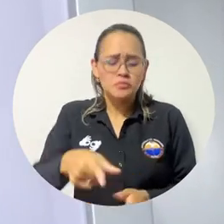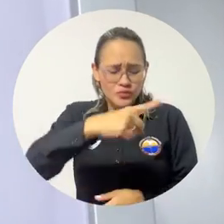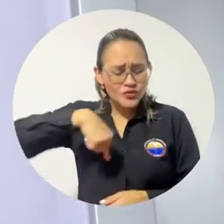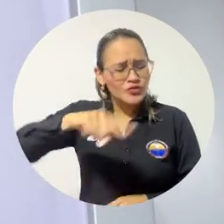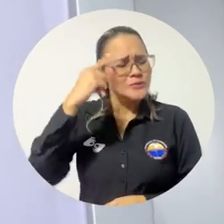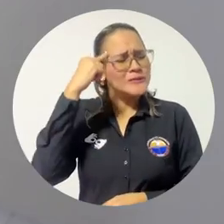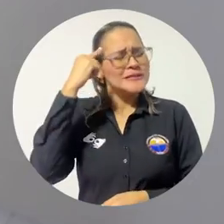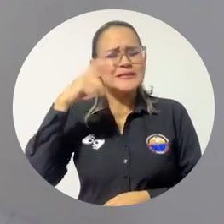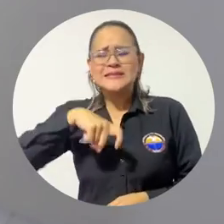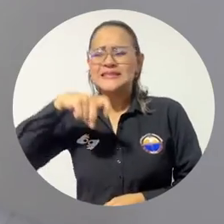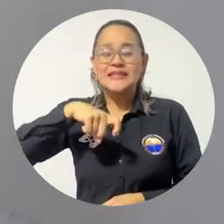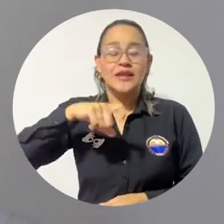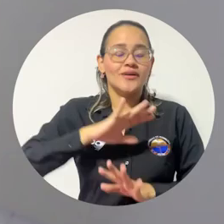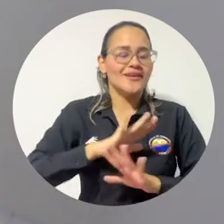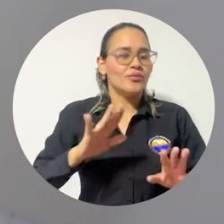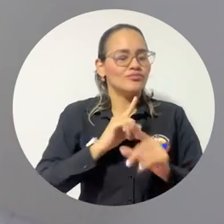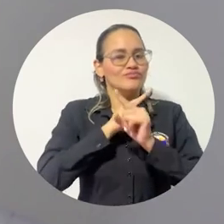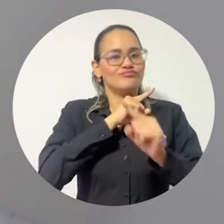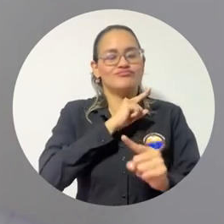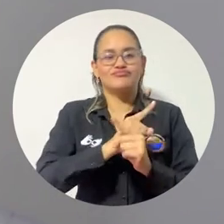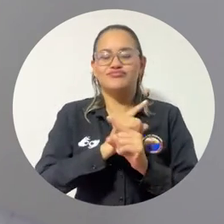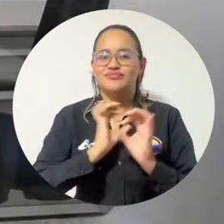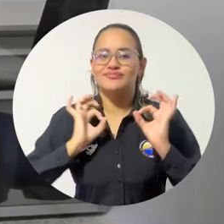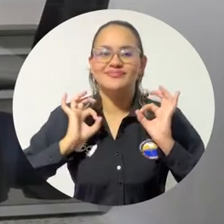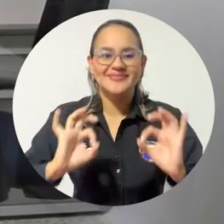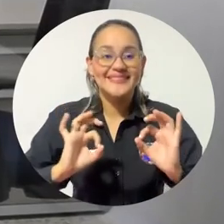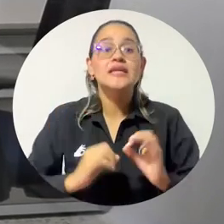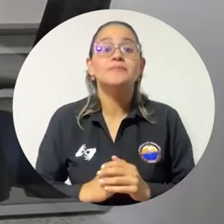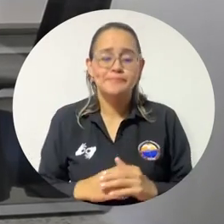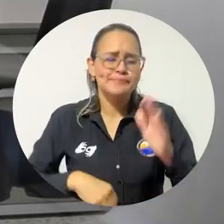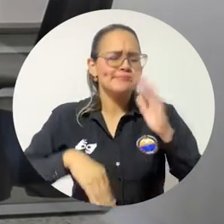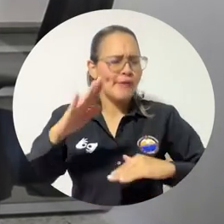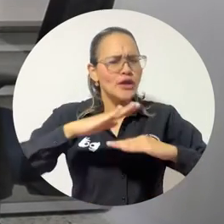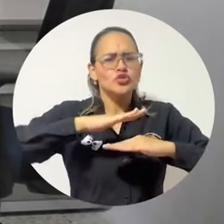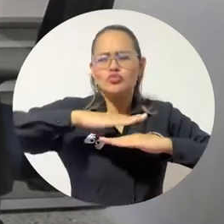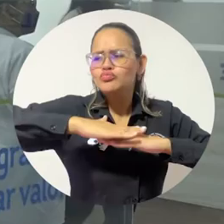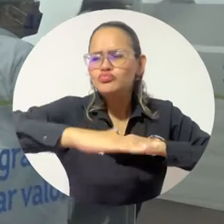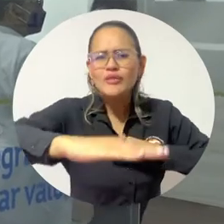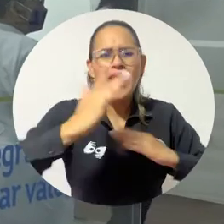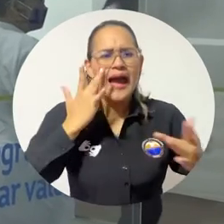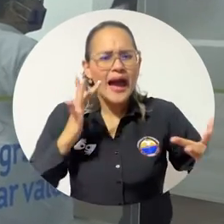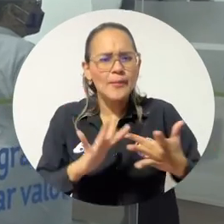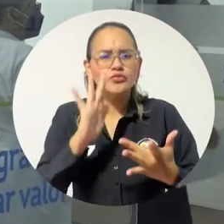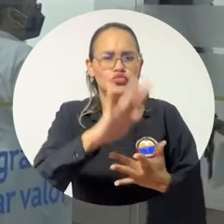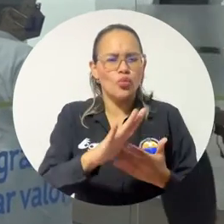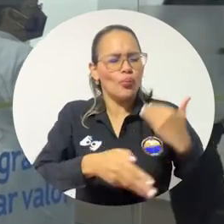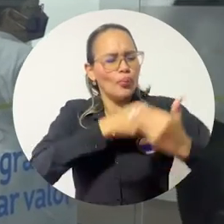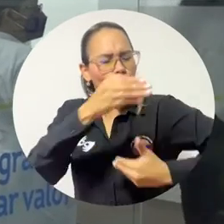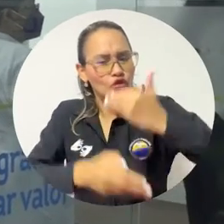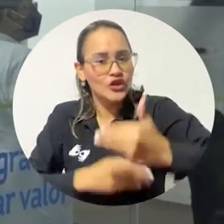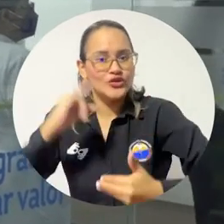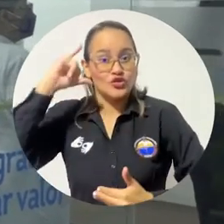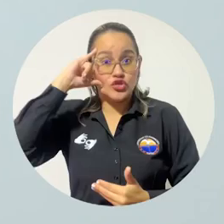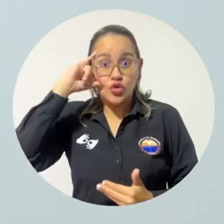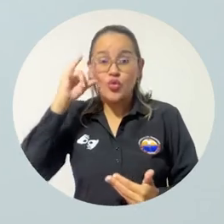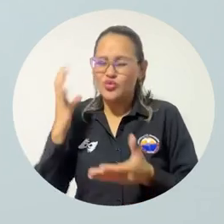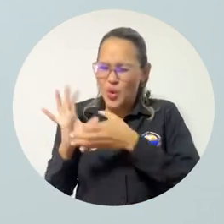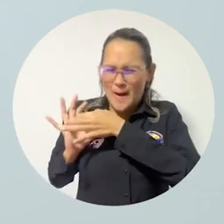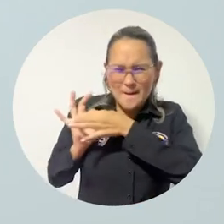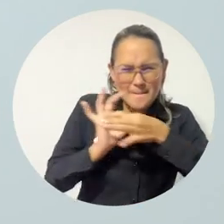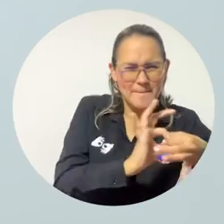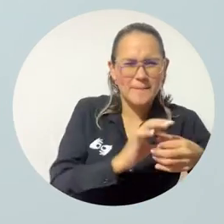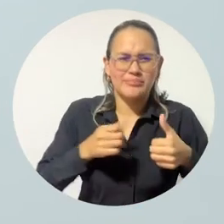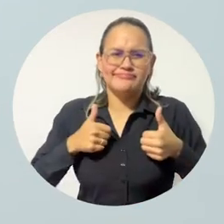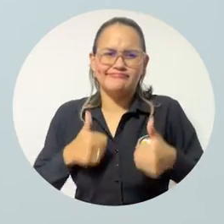esto lo estábamos necesitando, sobre todo en este piso donde están los procesos de psicología que está